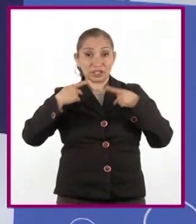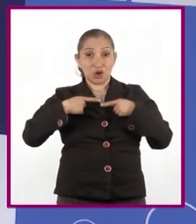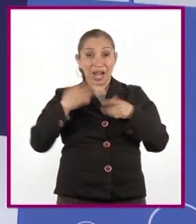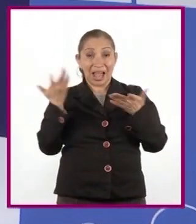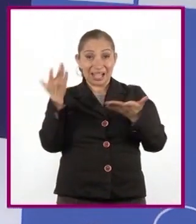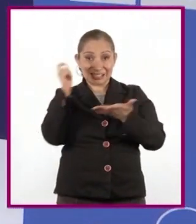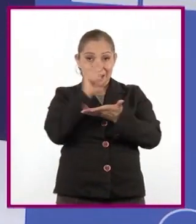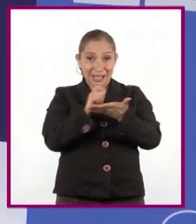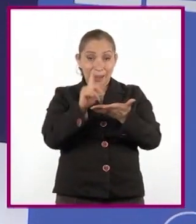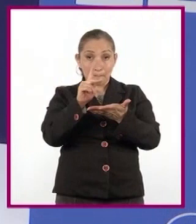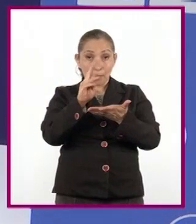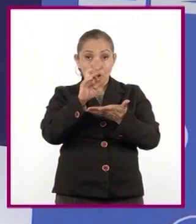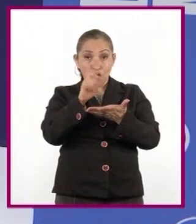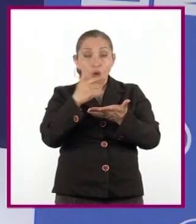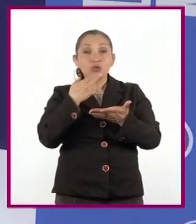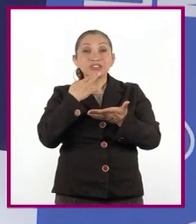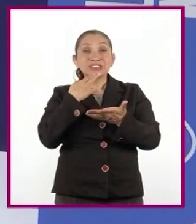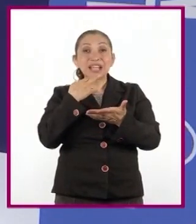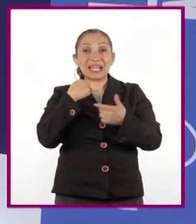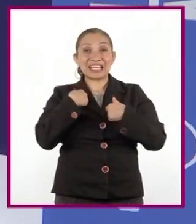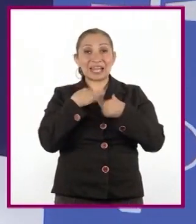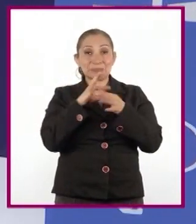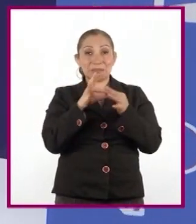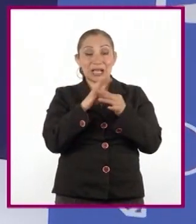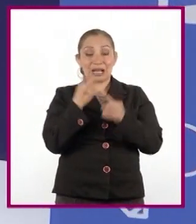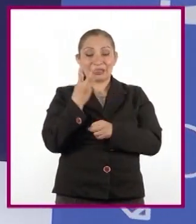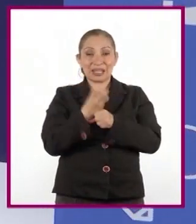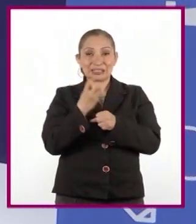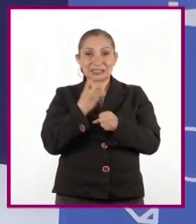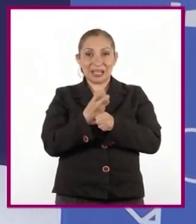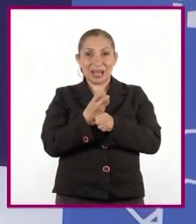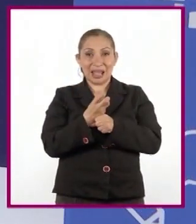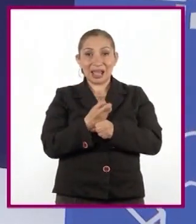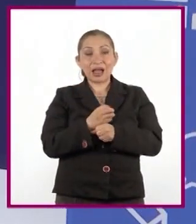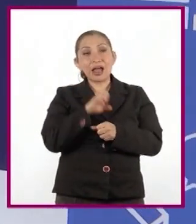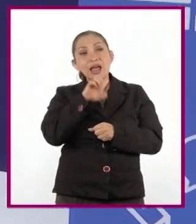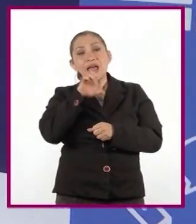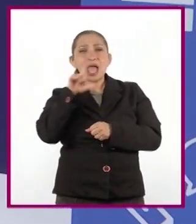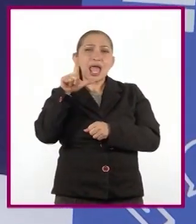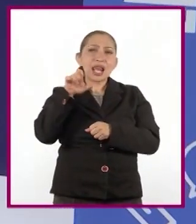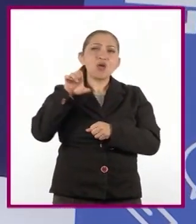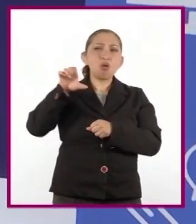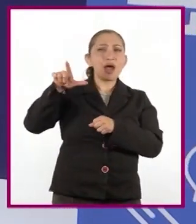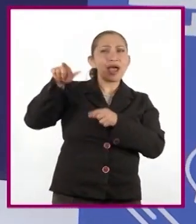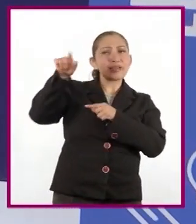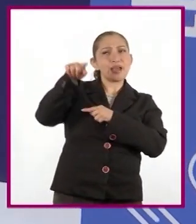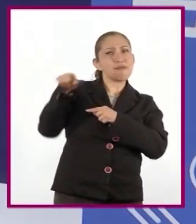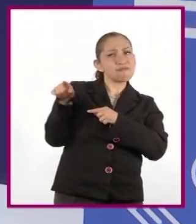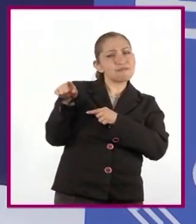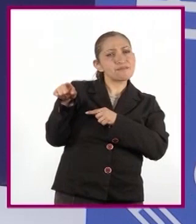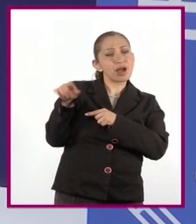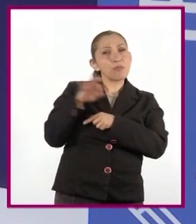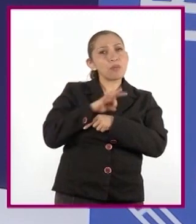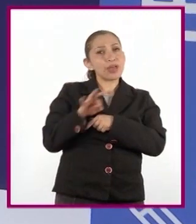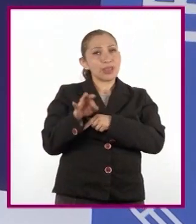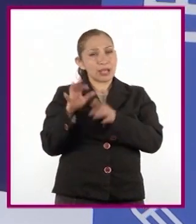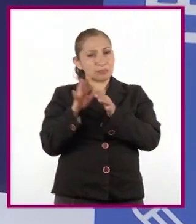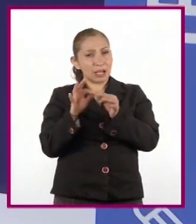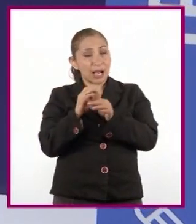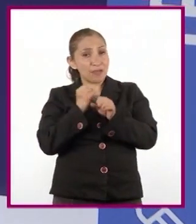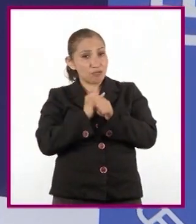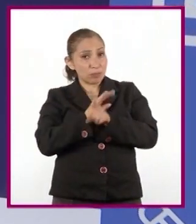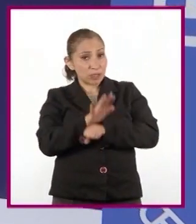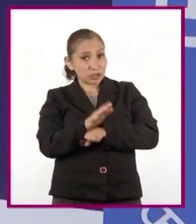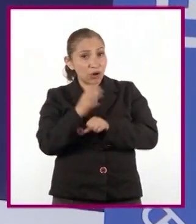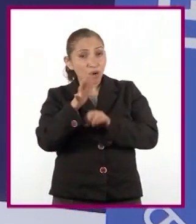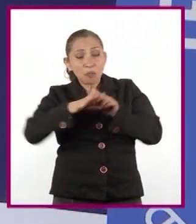utiliza la tercera persona gramatical, es decir, él o ella, y puede exponer información